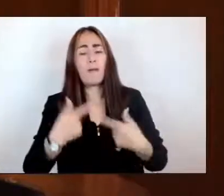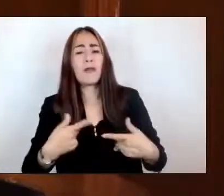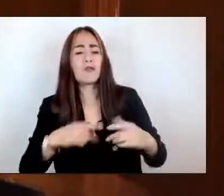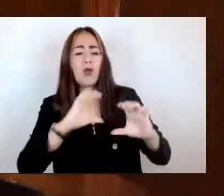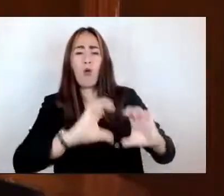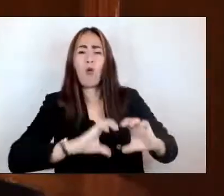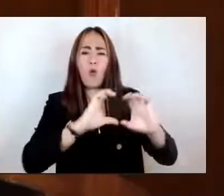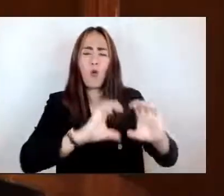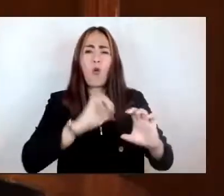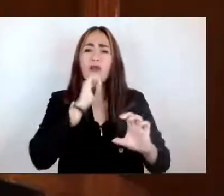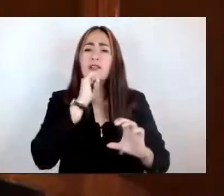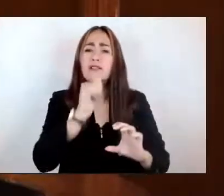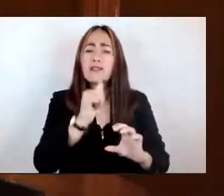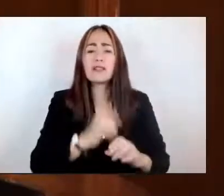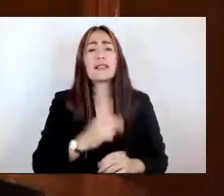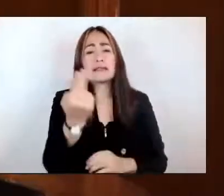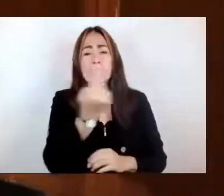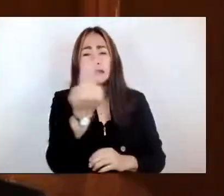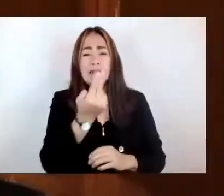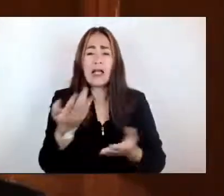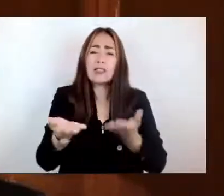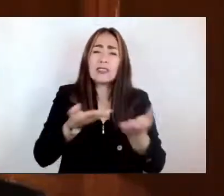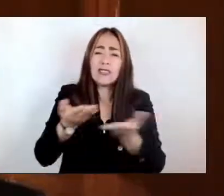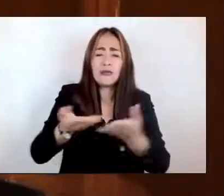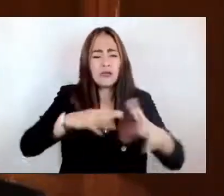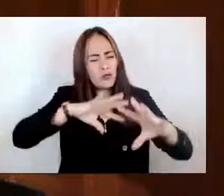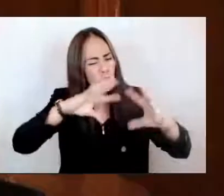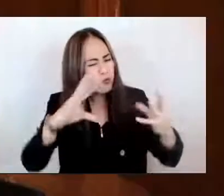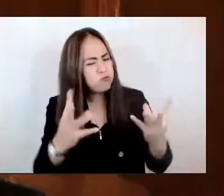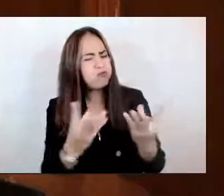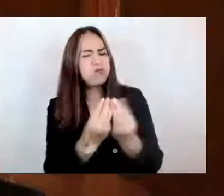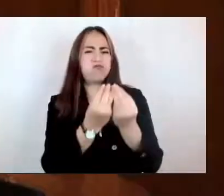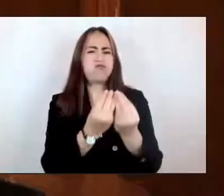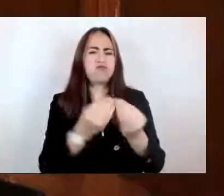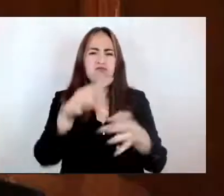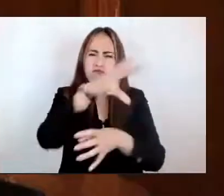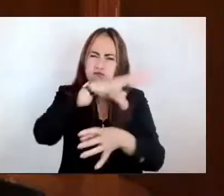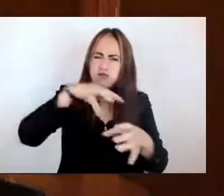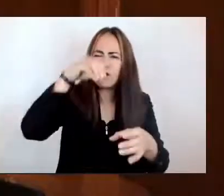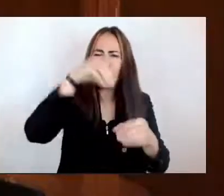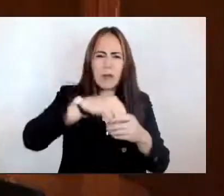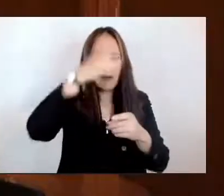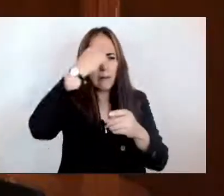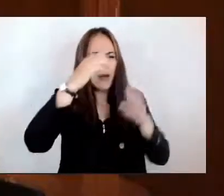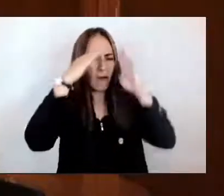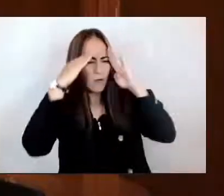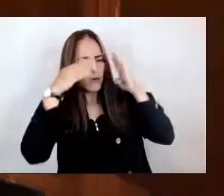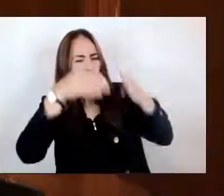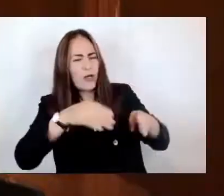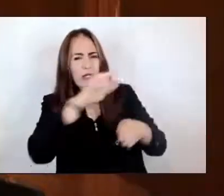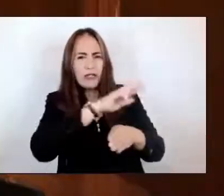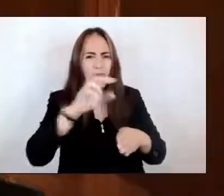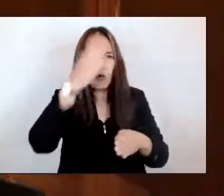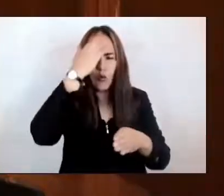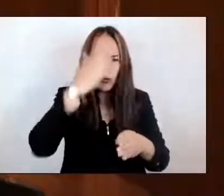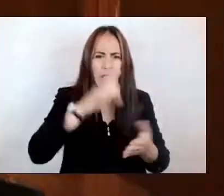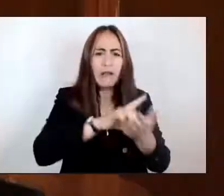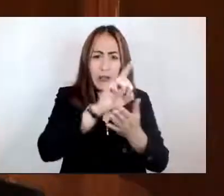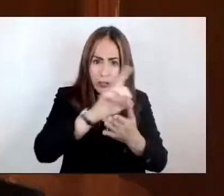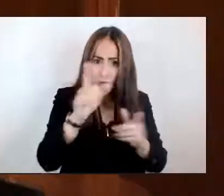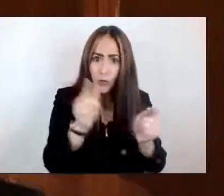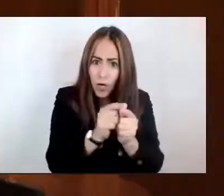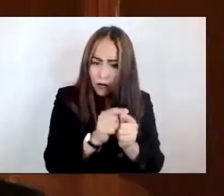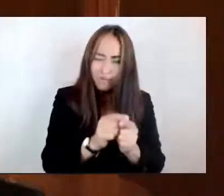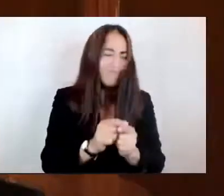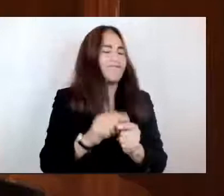precisan de servicios integrales y multidisciplinarios encaminados no sólo al reconocimiento de sus derechos y sobre